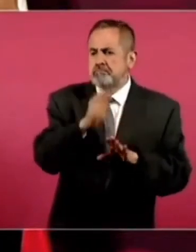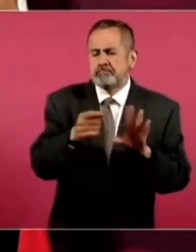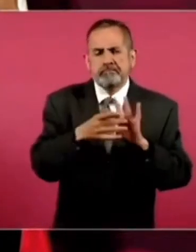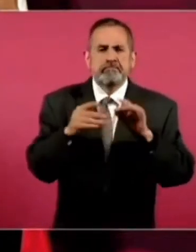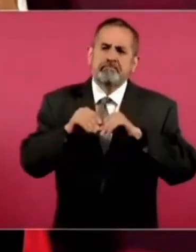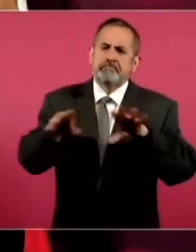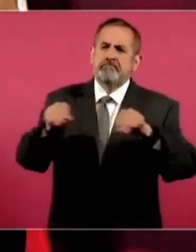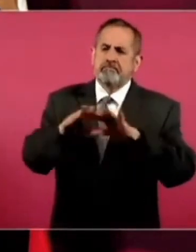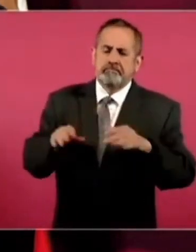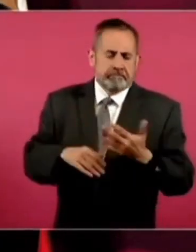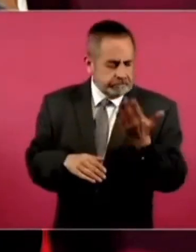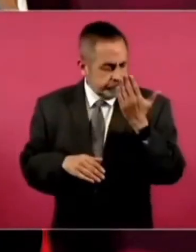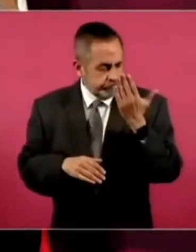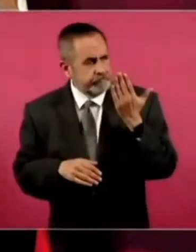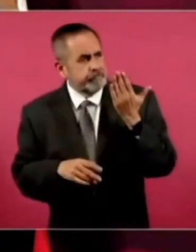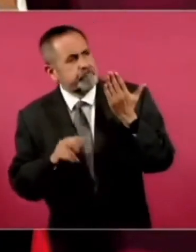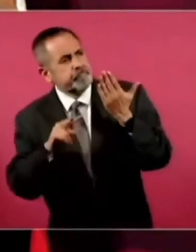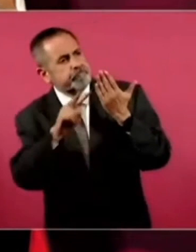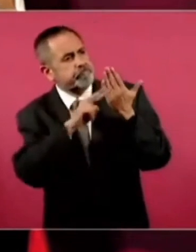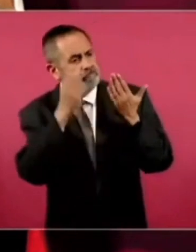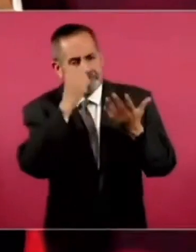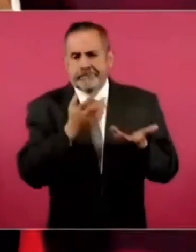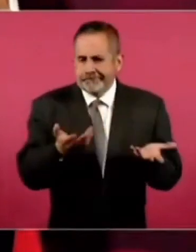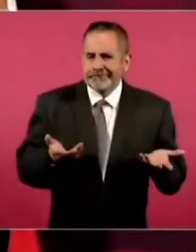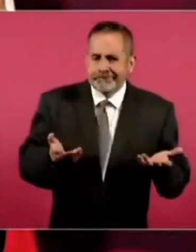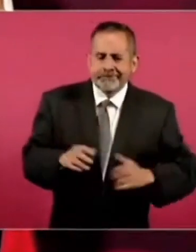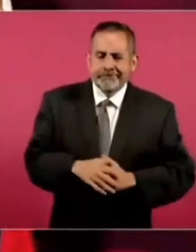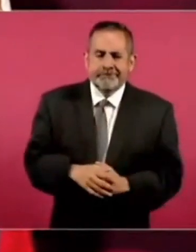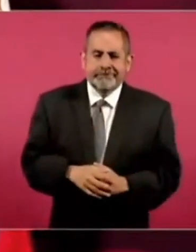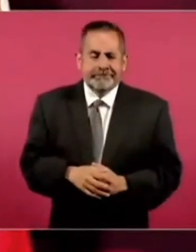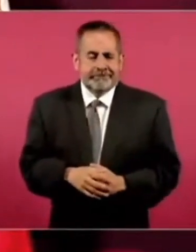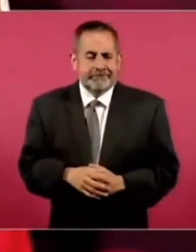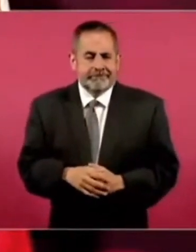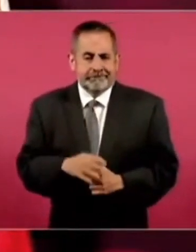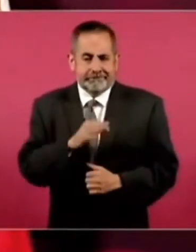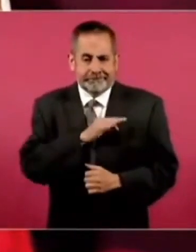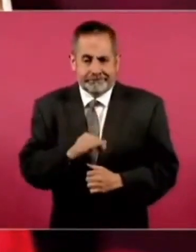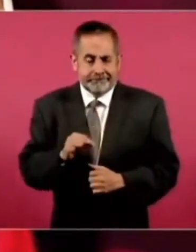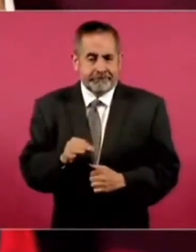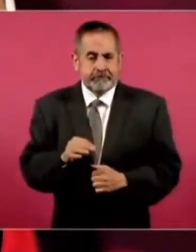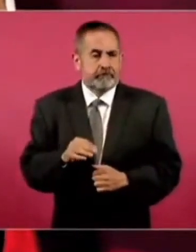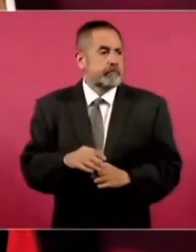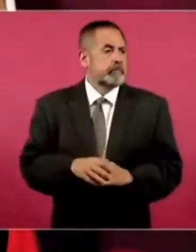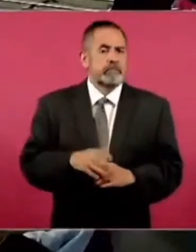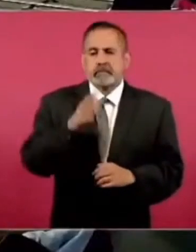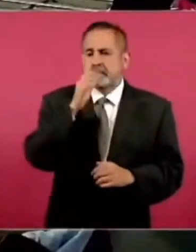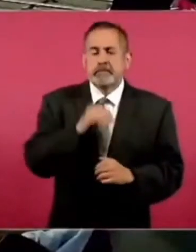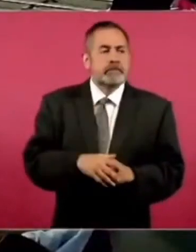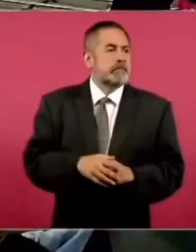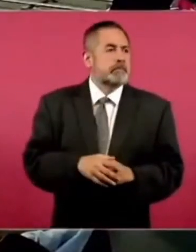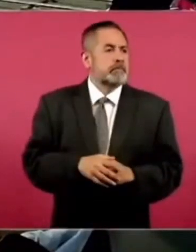Ni modo. Que se. Elija. Al juez.